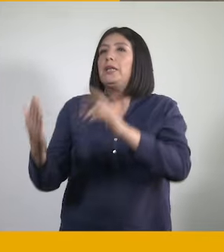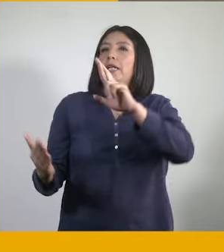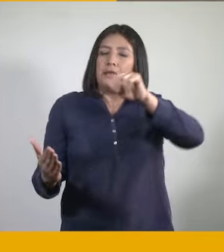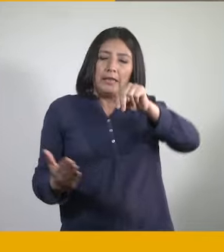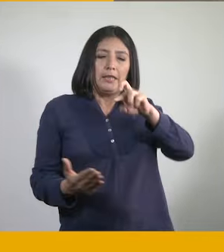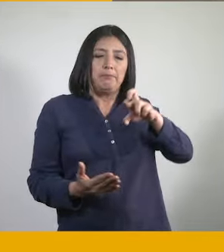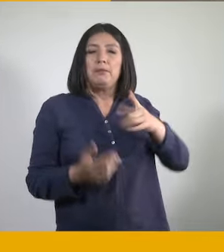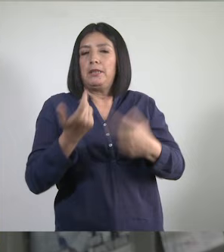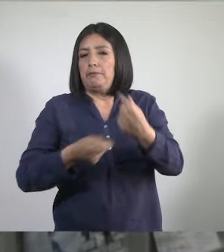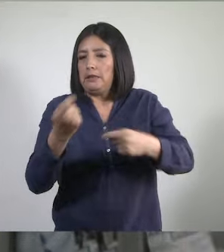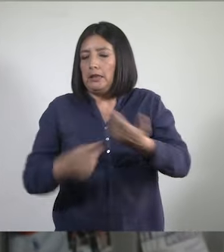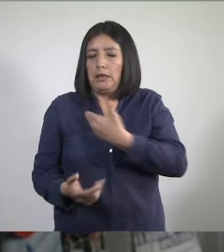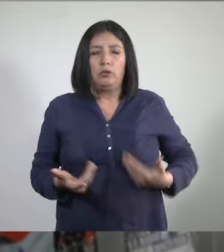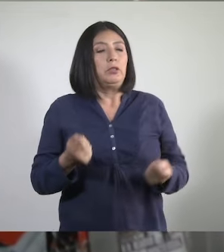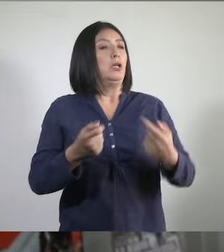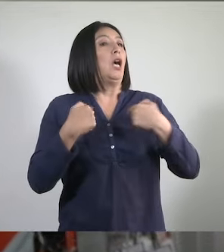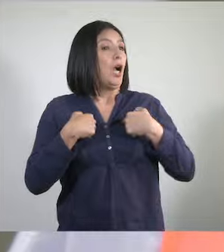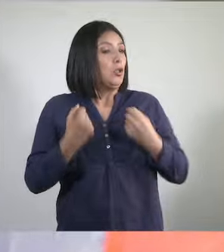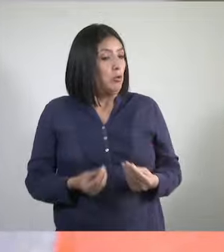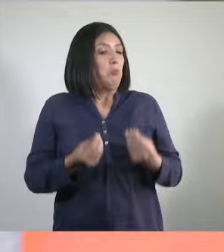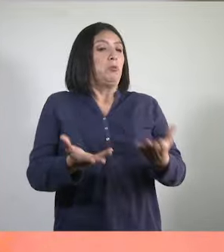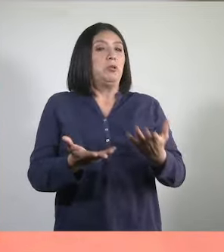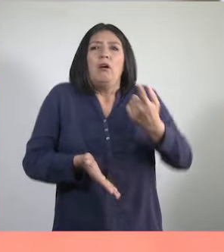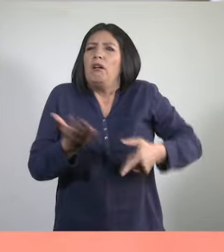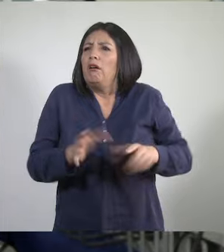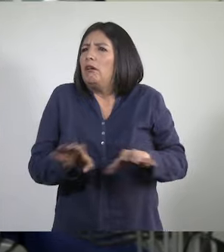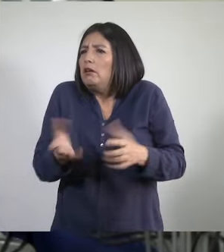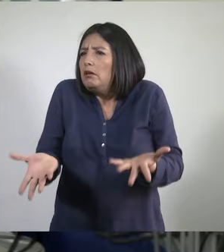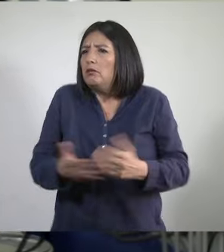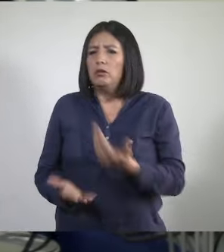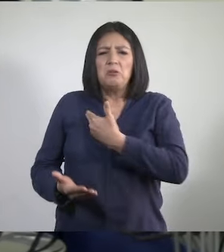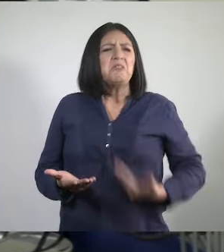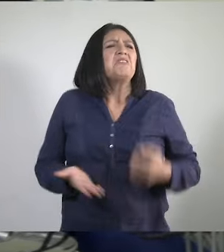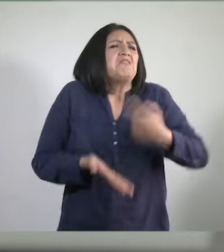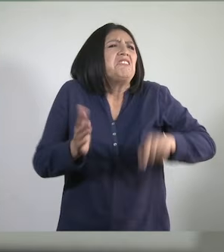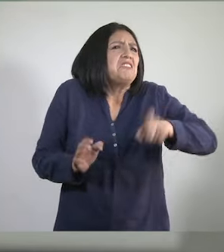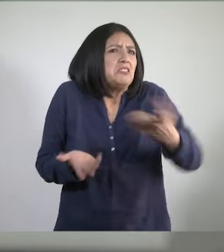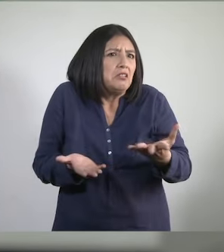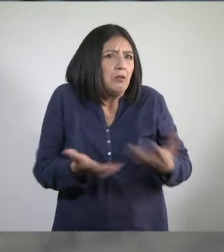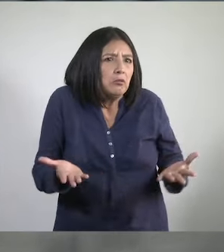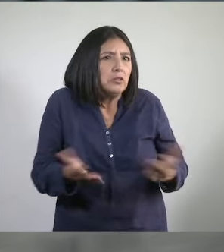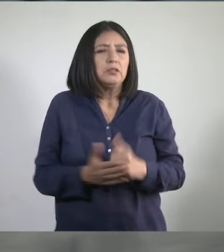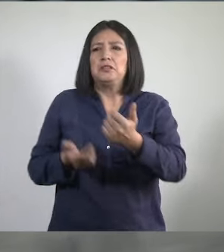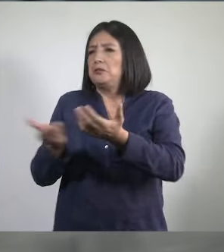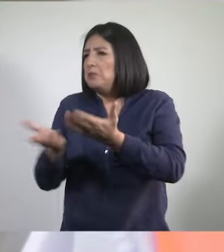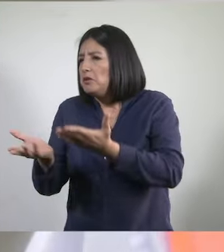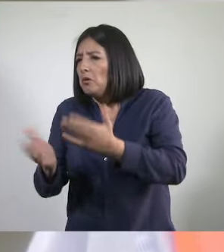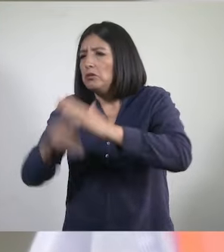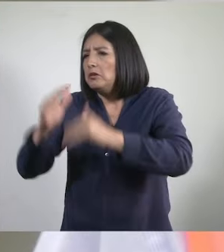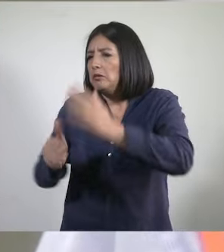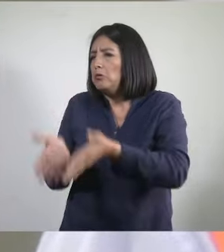para venderle al Estado. Soy proveedor. ¿Ahora qué hago? ¿Qué necesita el Estado? ¿Viene? ¿Servicios?